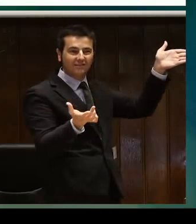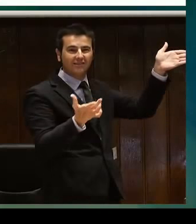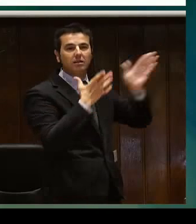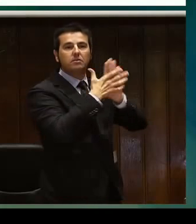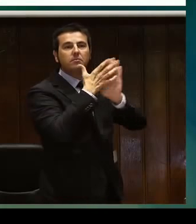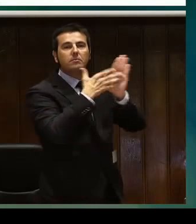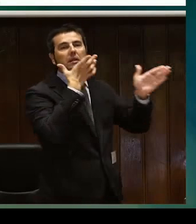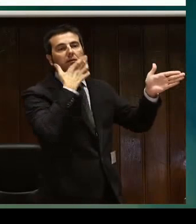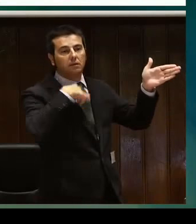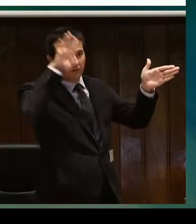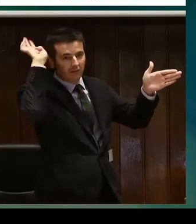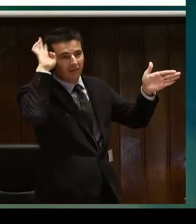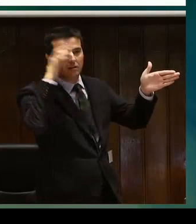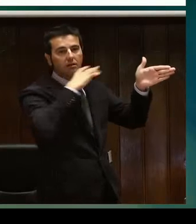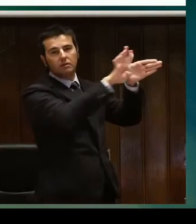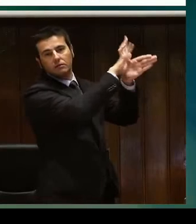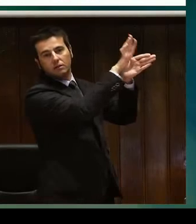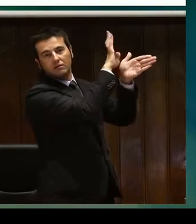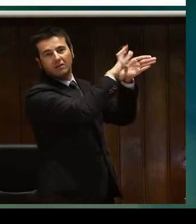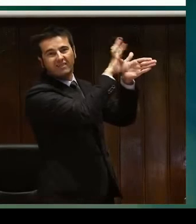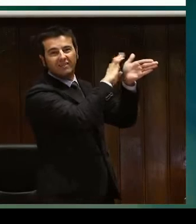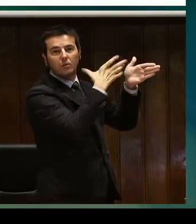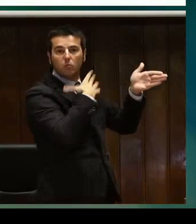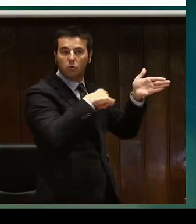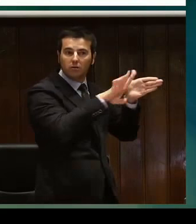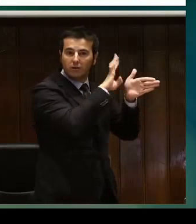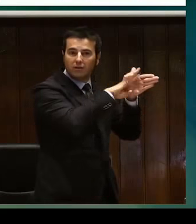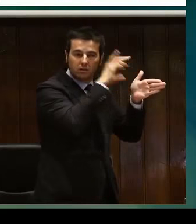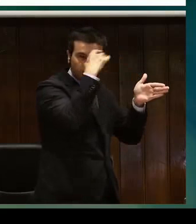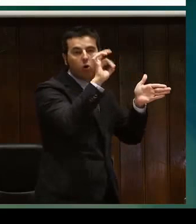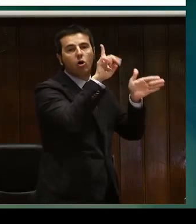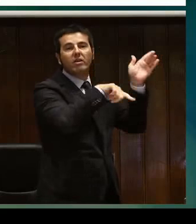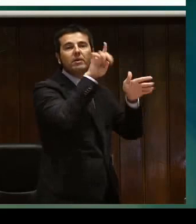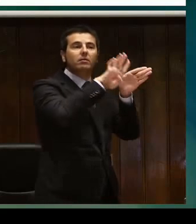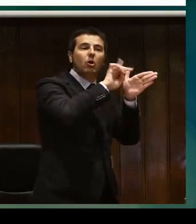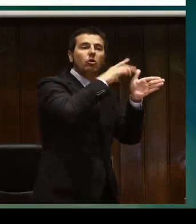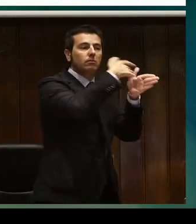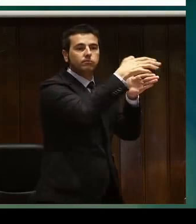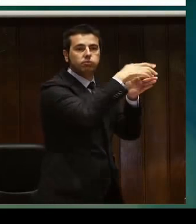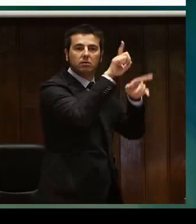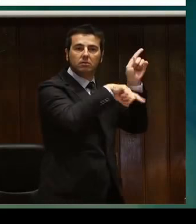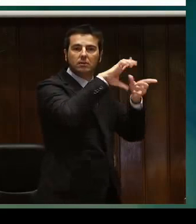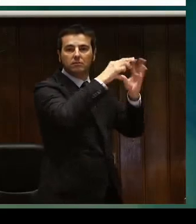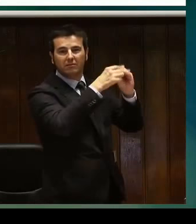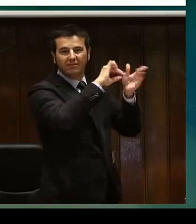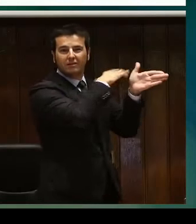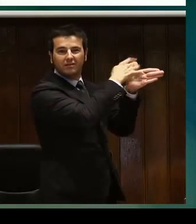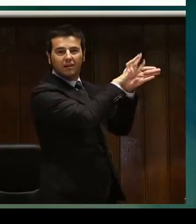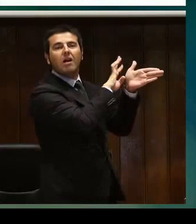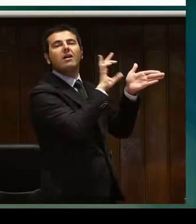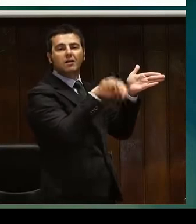mano. Es decir, la palma de la mano se utiliza como una cara para hacer los signos que daría de esta manera, la adaptación de los signos. Por ejemplo, mi signo,